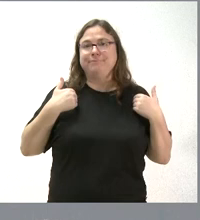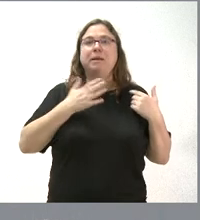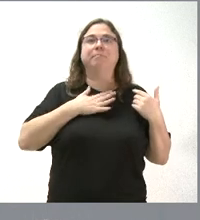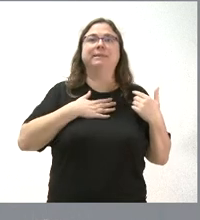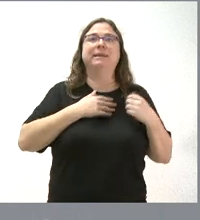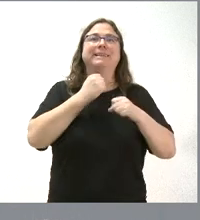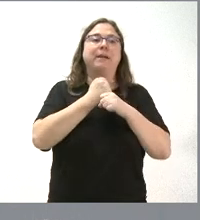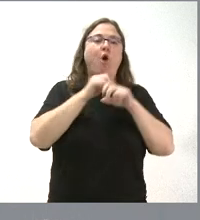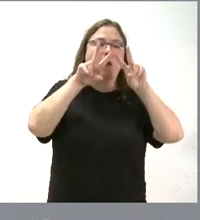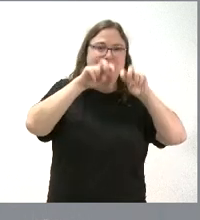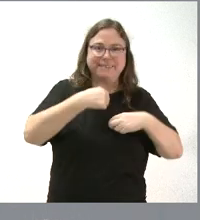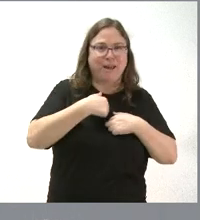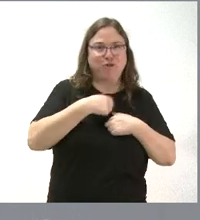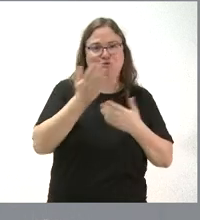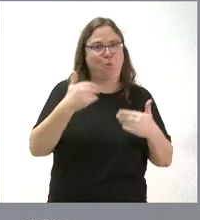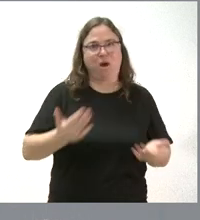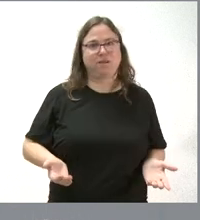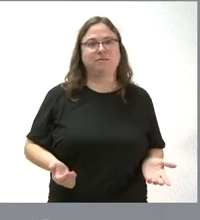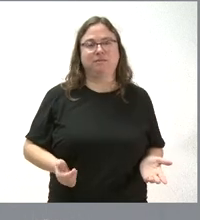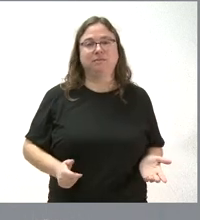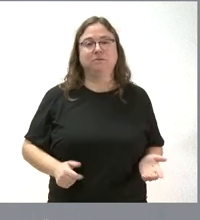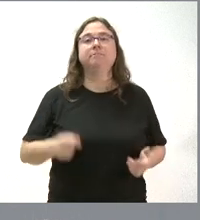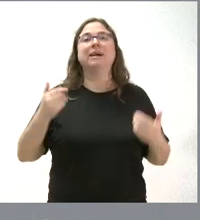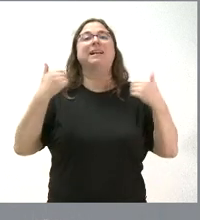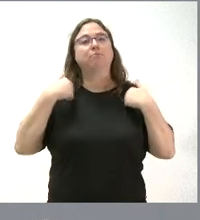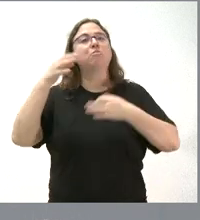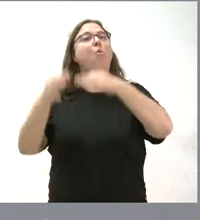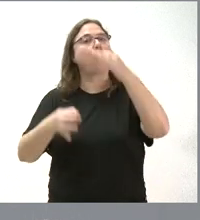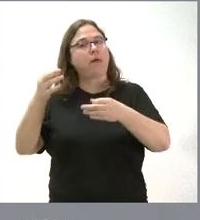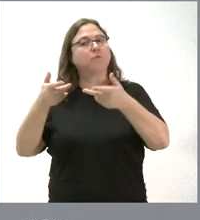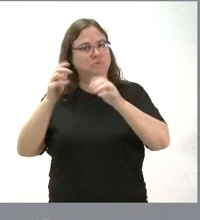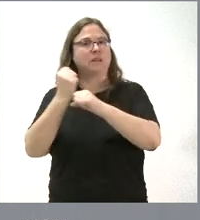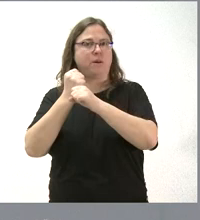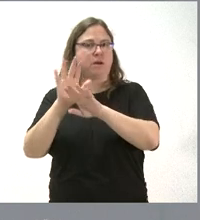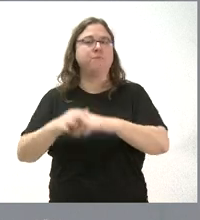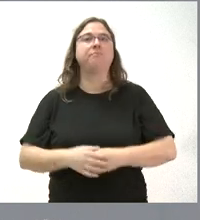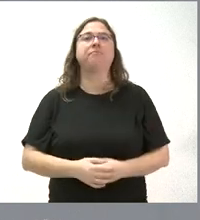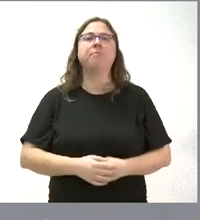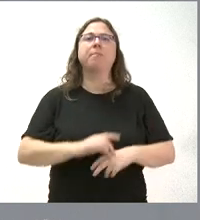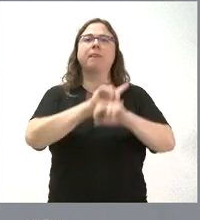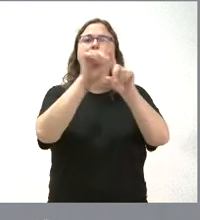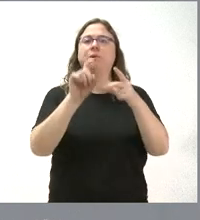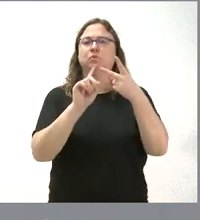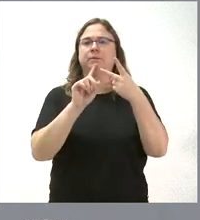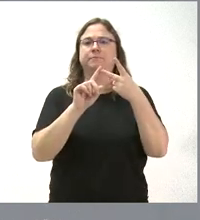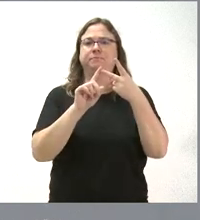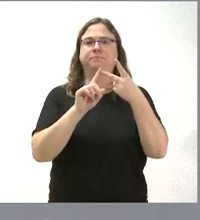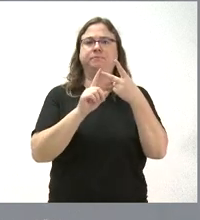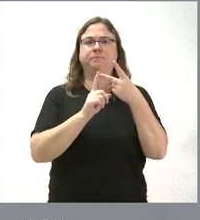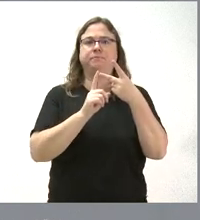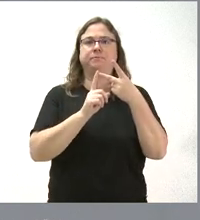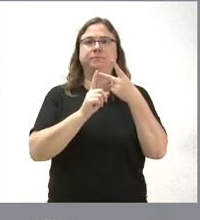investigación en esta materia, pero esto corresponde al juzgado, dejemos que trabaje. Y la segunda cuestión.